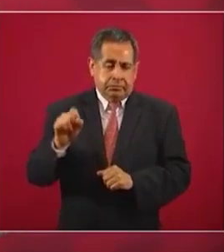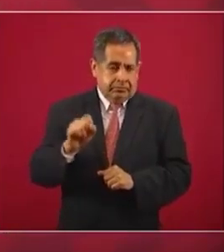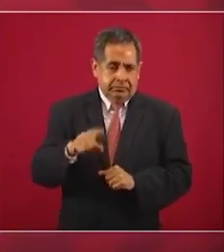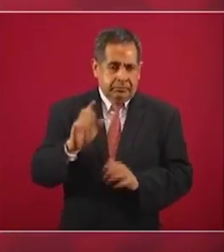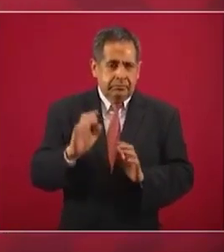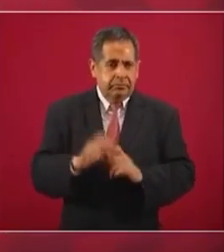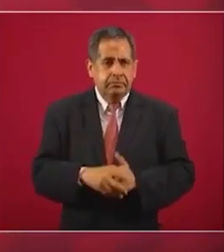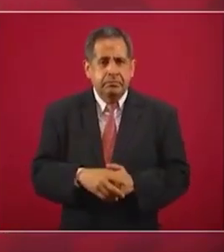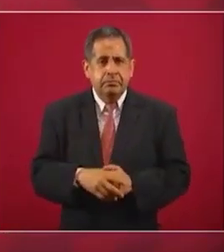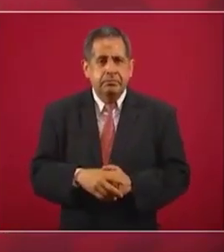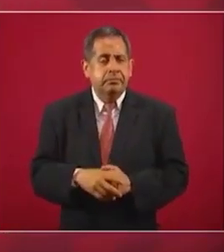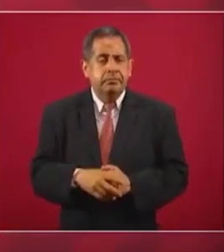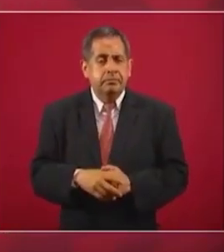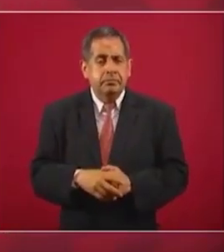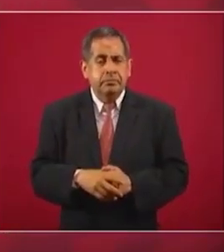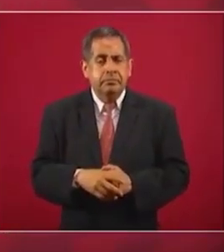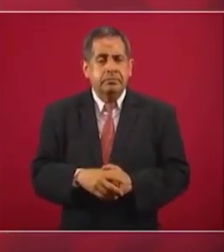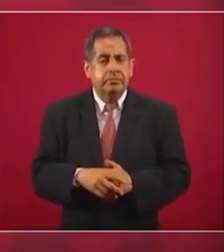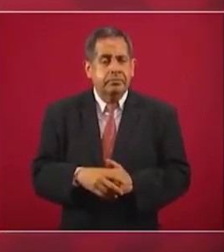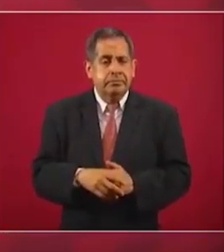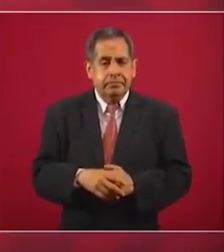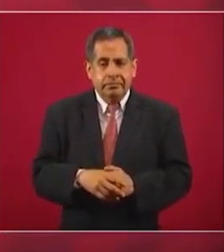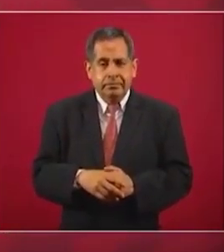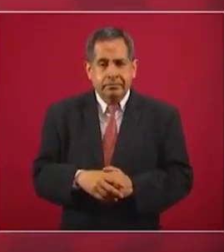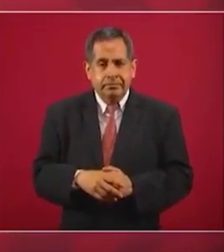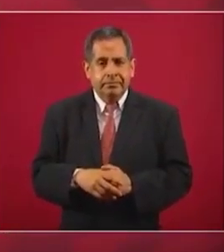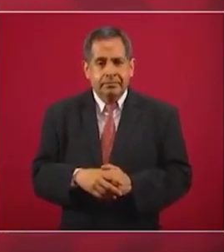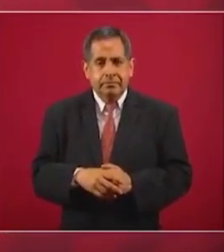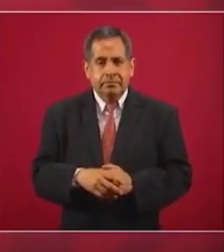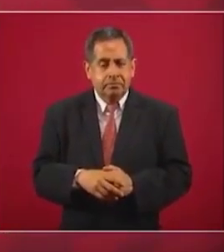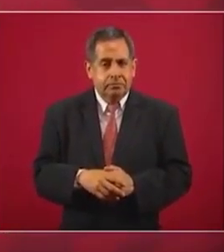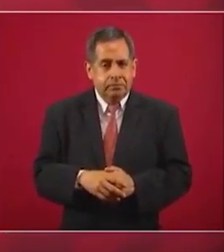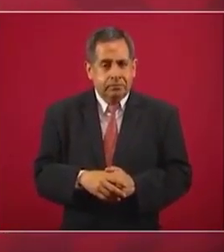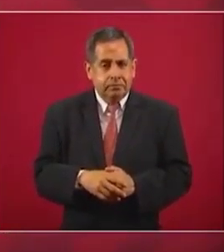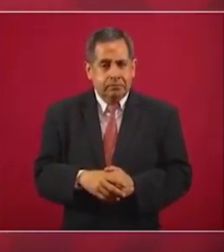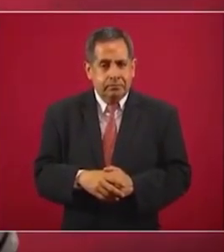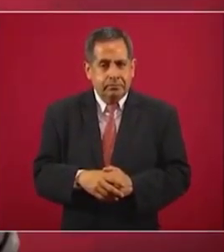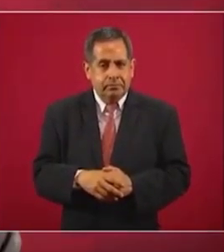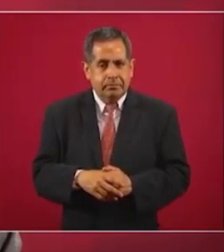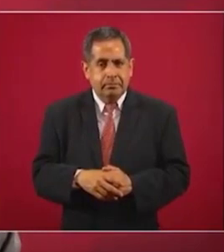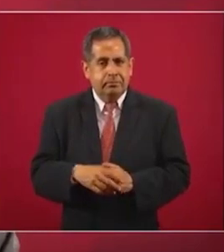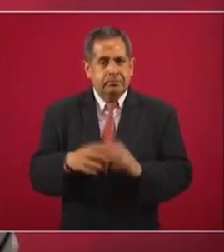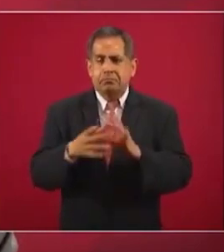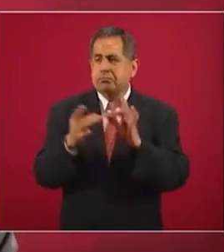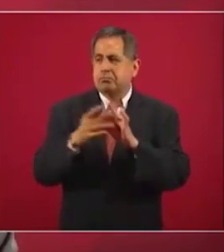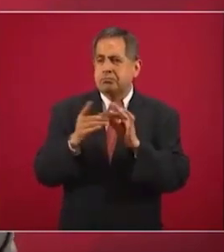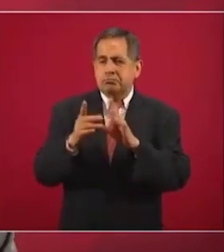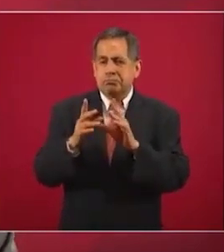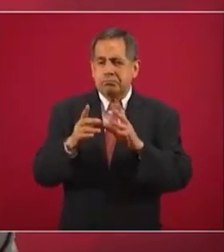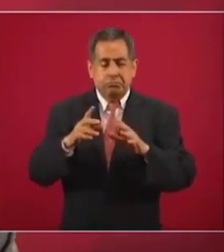se comenta en privado.